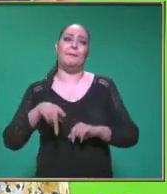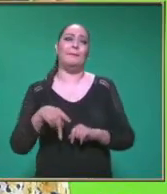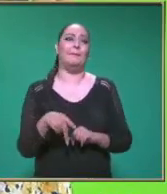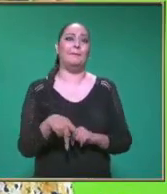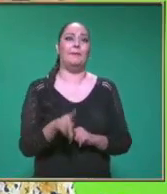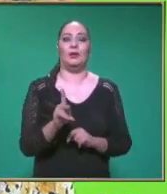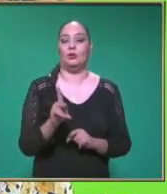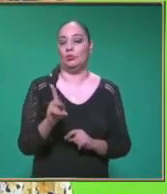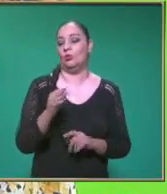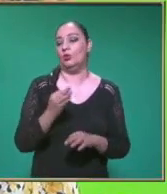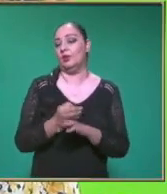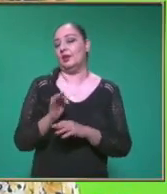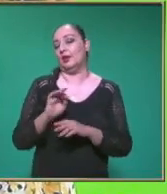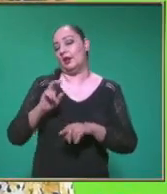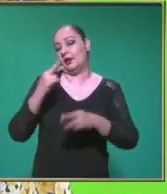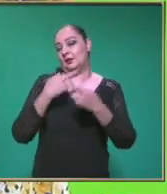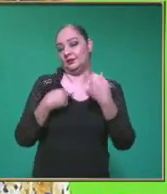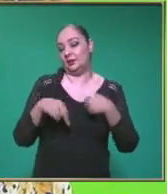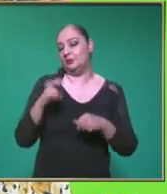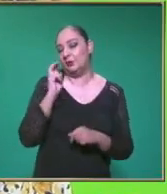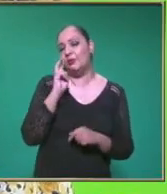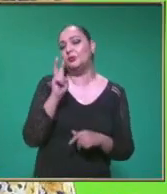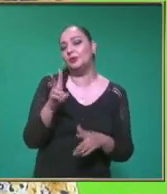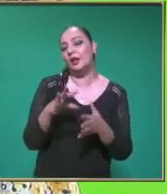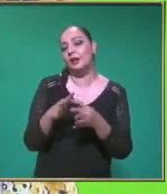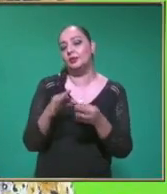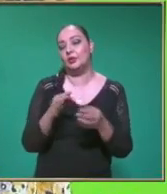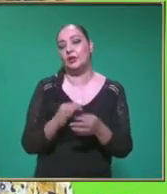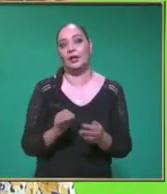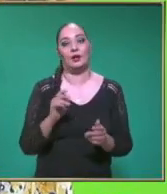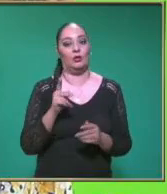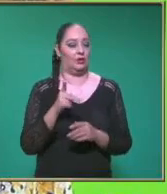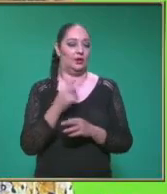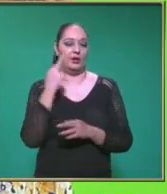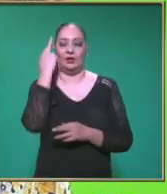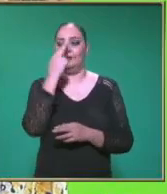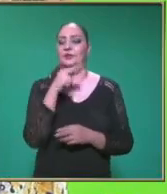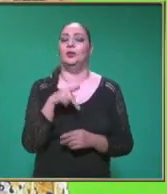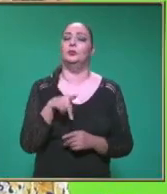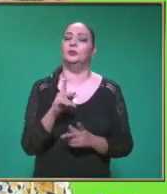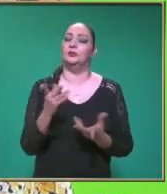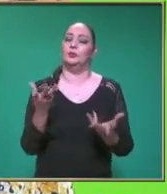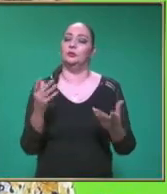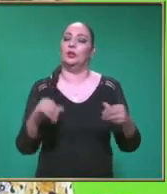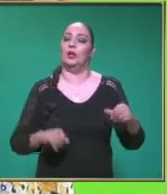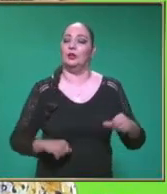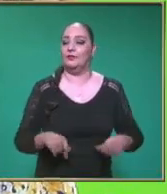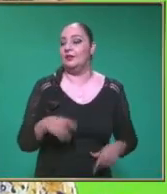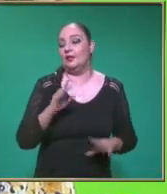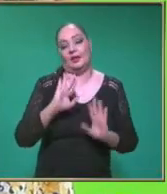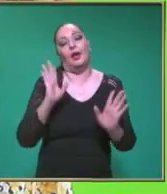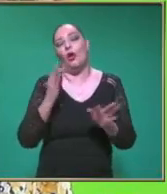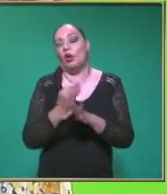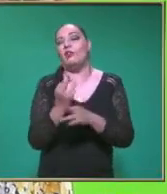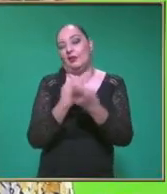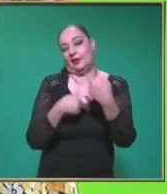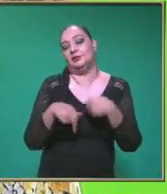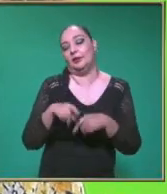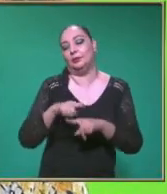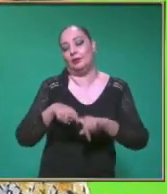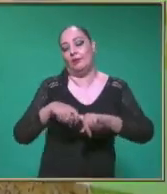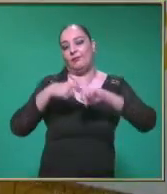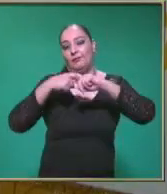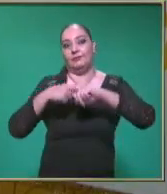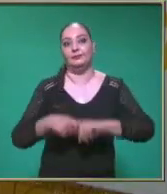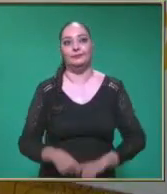La cual vamos a trabajar Ahorita que regresemos Del corte Ahorita la analizamos Hacemos un ejercicio Y bueno Ahorita regresamos Después del